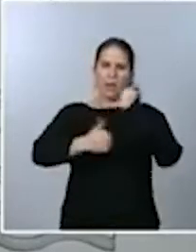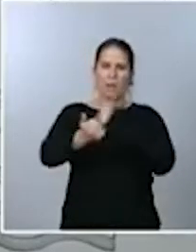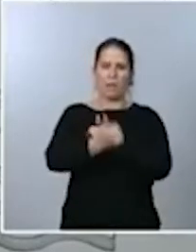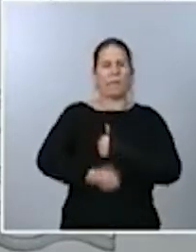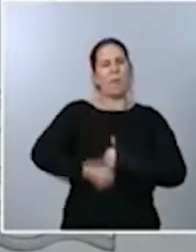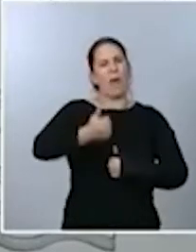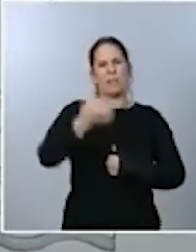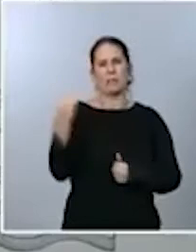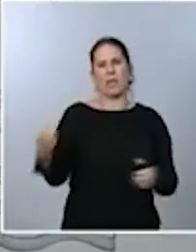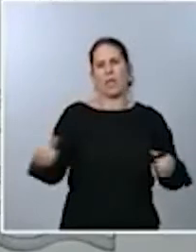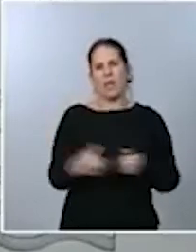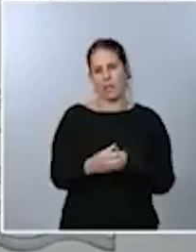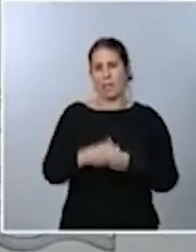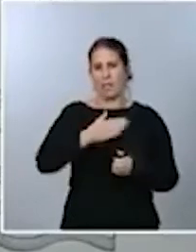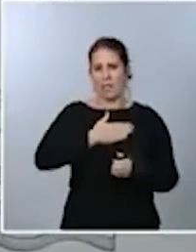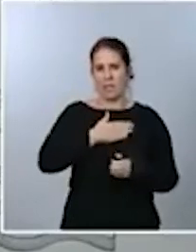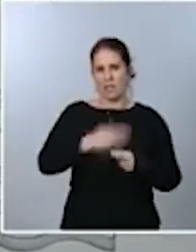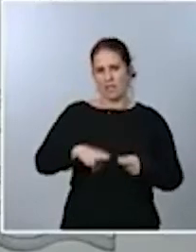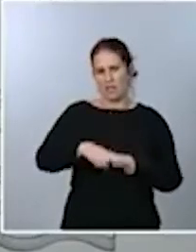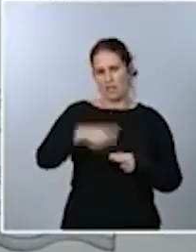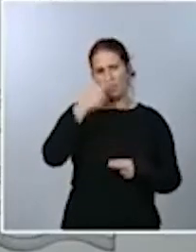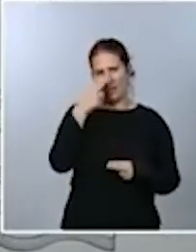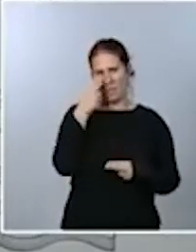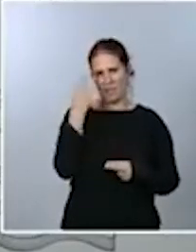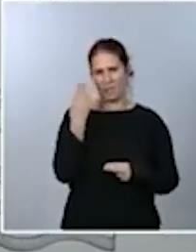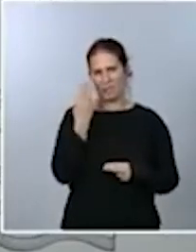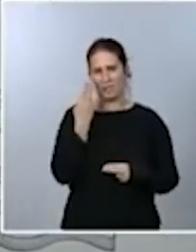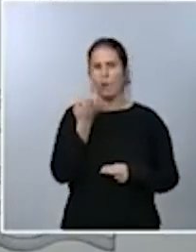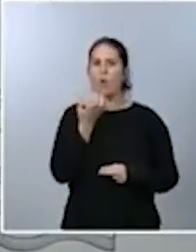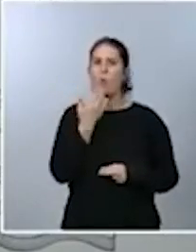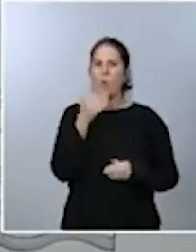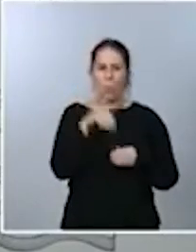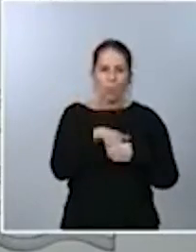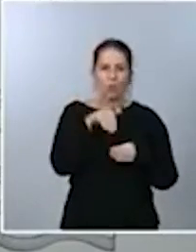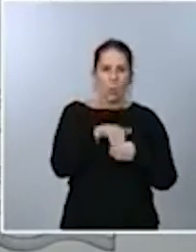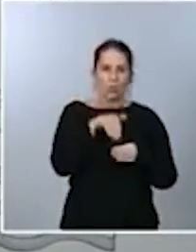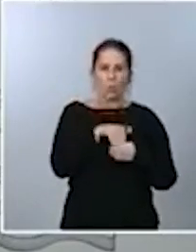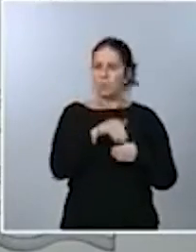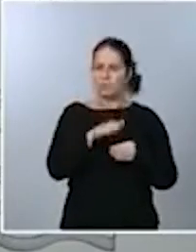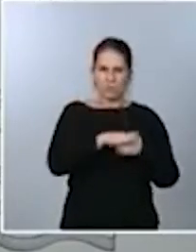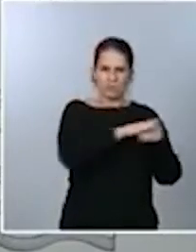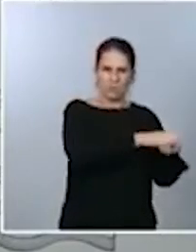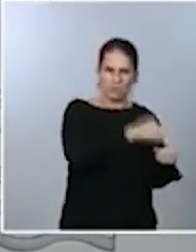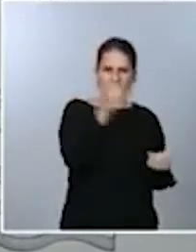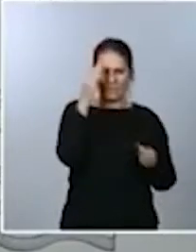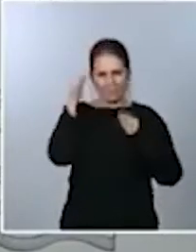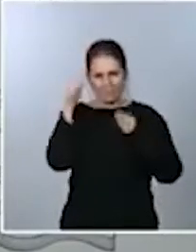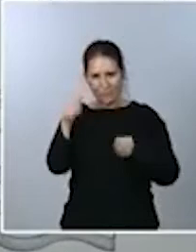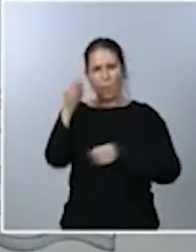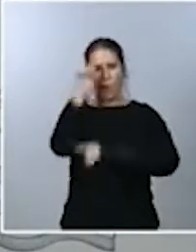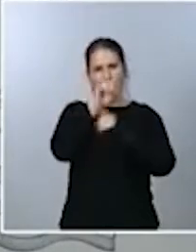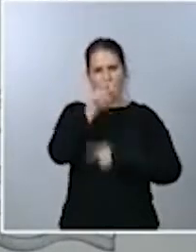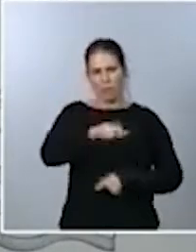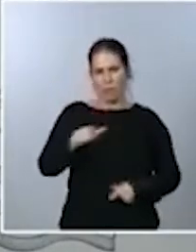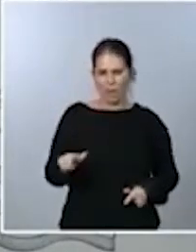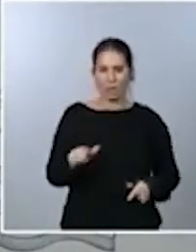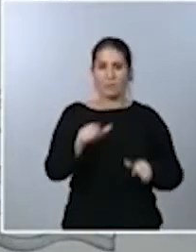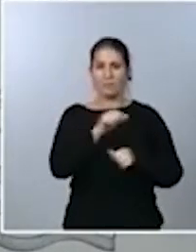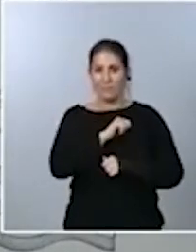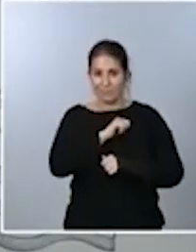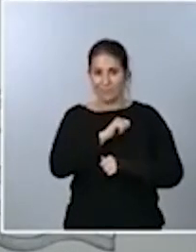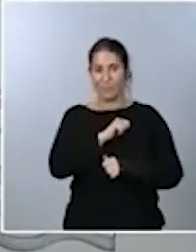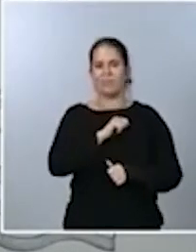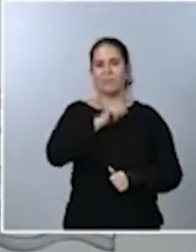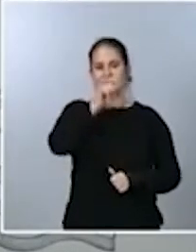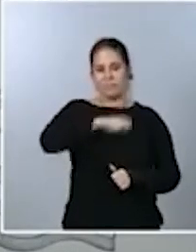que estar pendiente de la calculadora de votos, hay que estar en lo que preocupa a los ciudadanos y espero que las intervenciones de las diferentes fuerzas